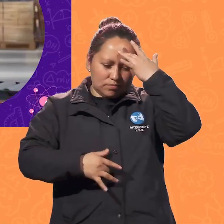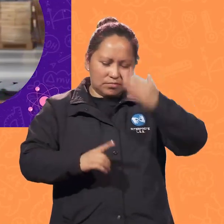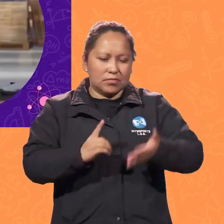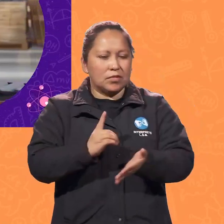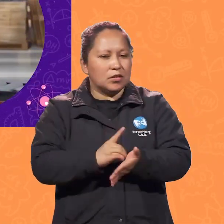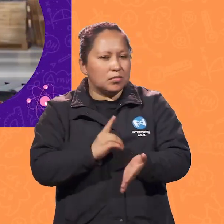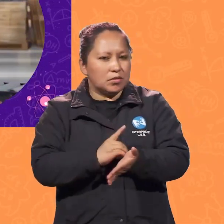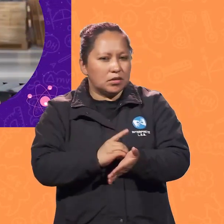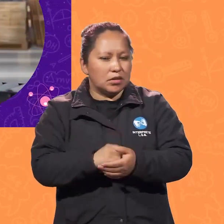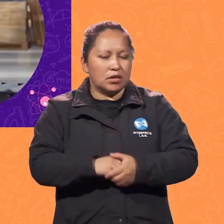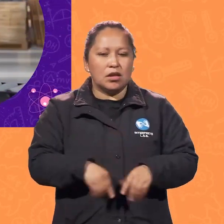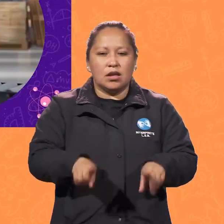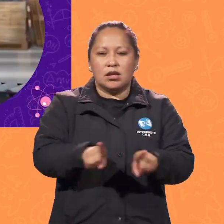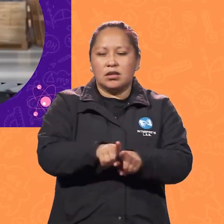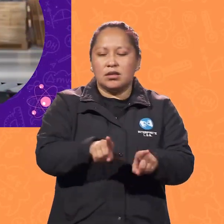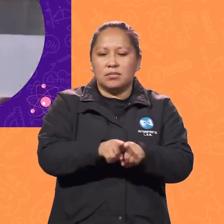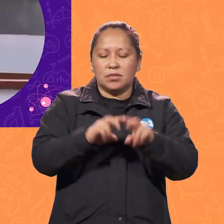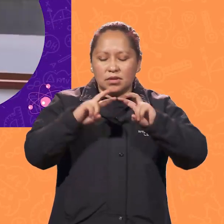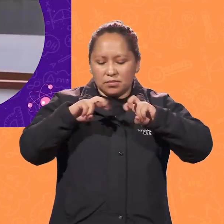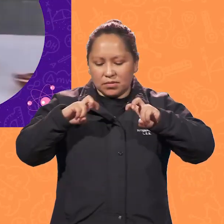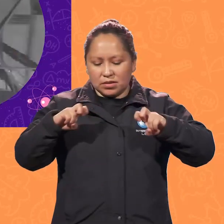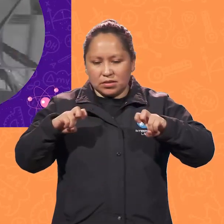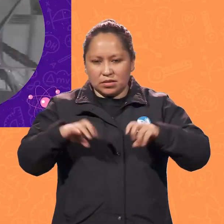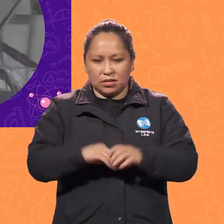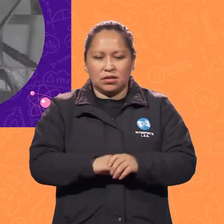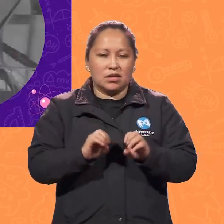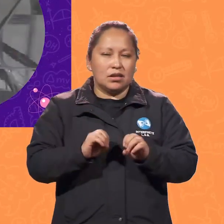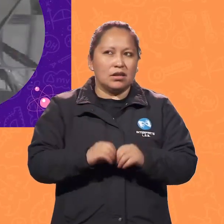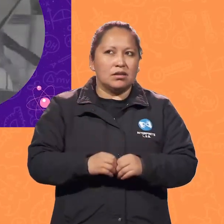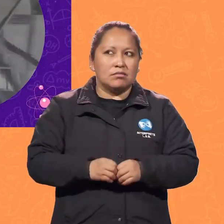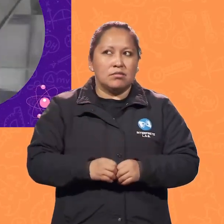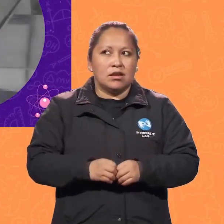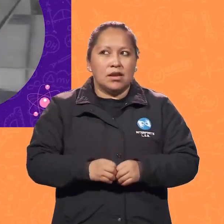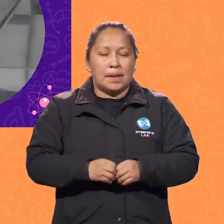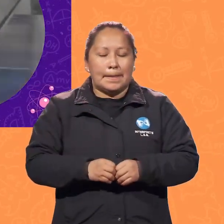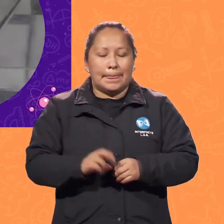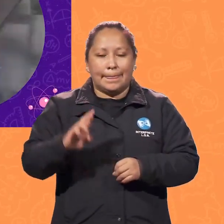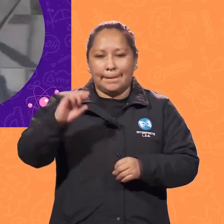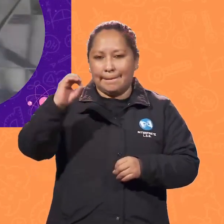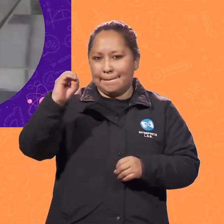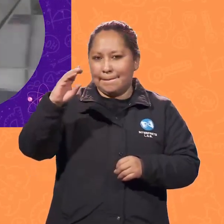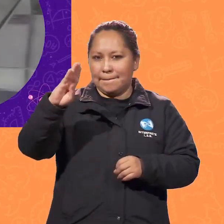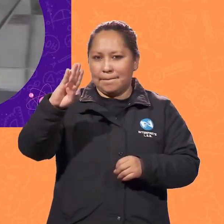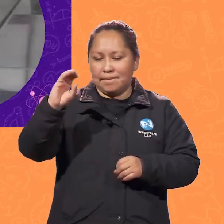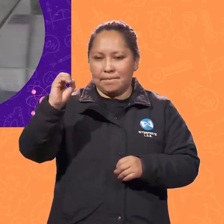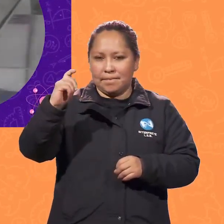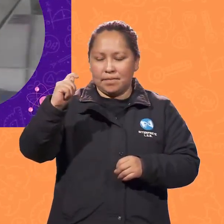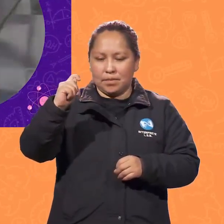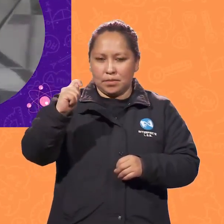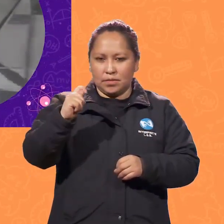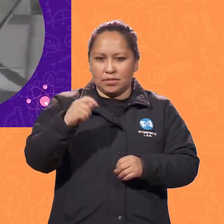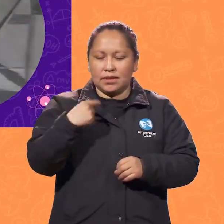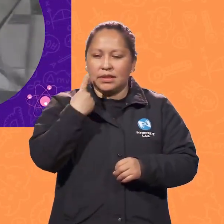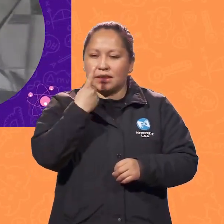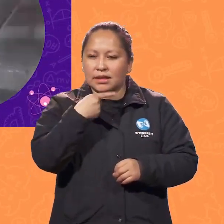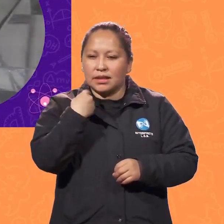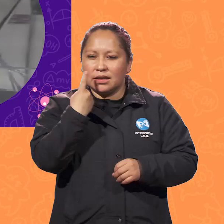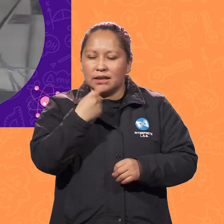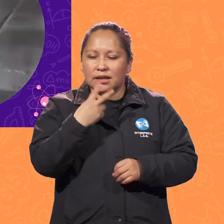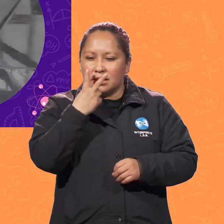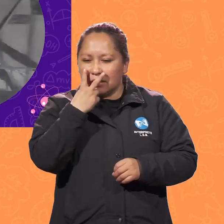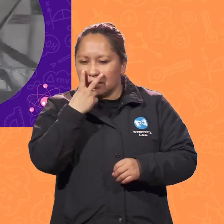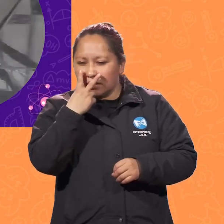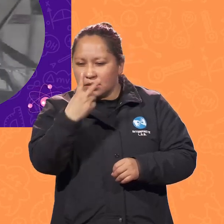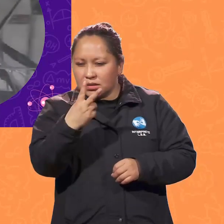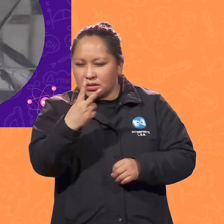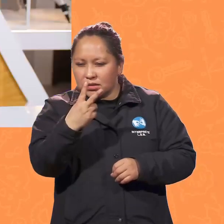exoesqueletos robóticos, entre otros. Existen robots industriales, como por ejemplo aquellos que pueden detectar defectos